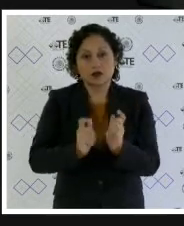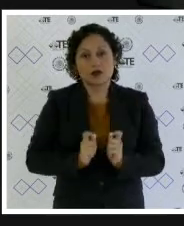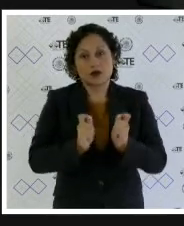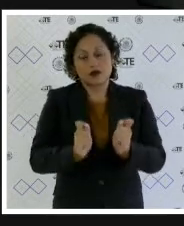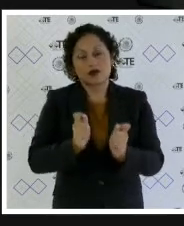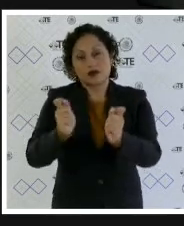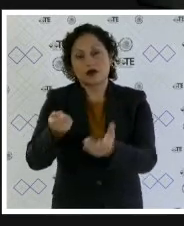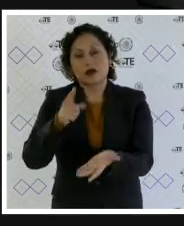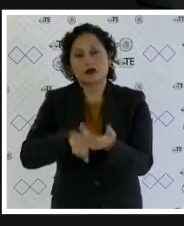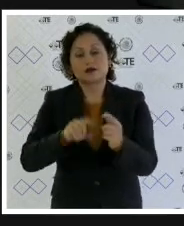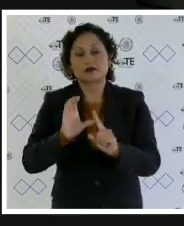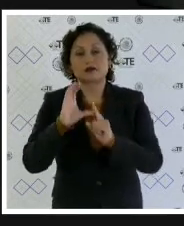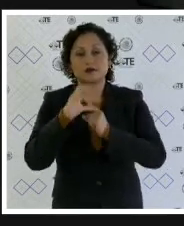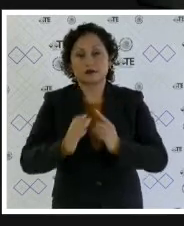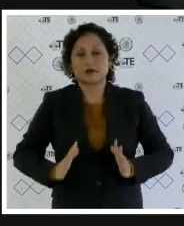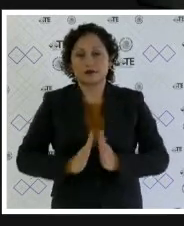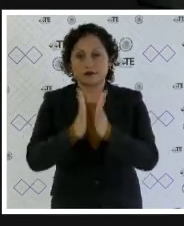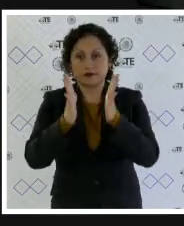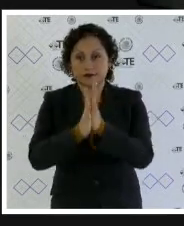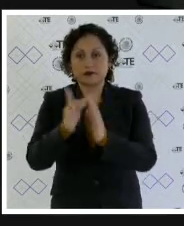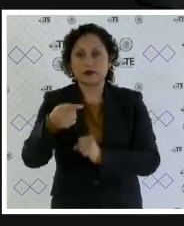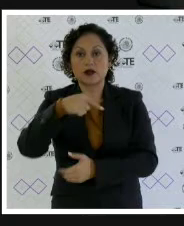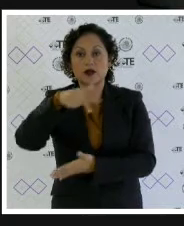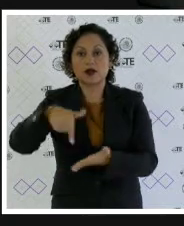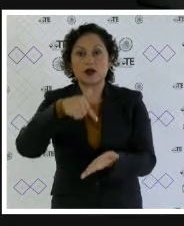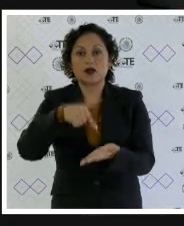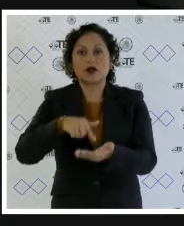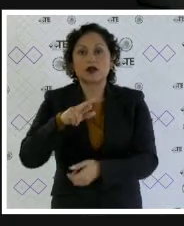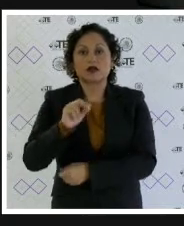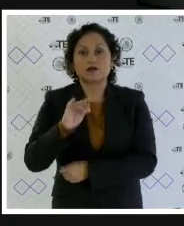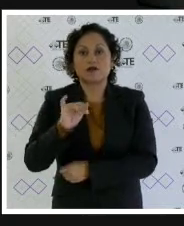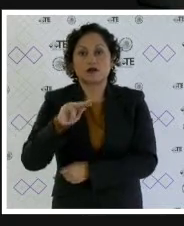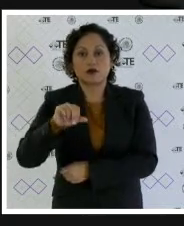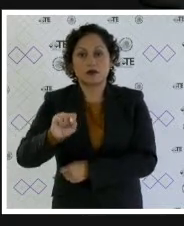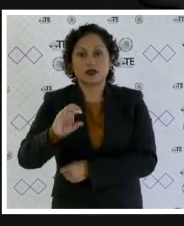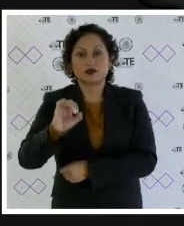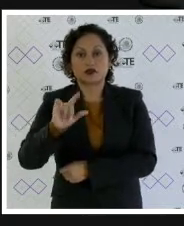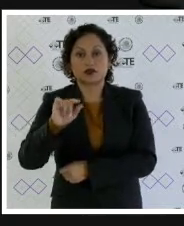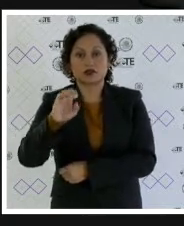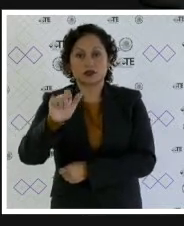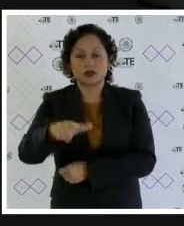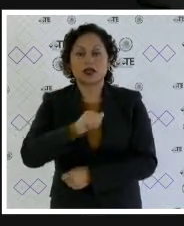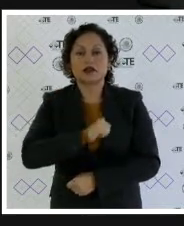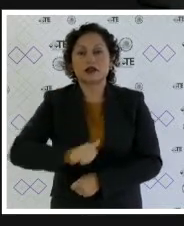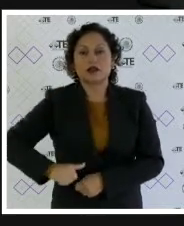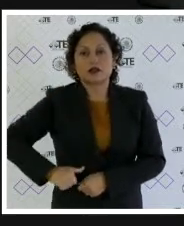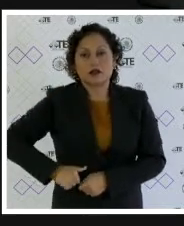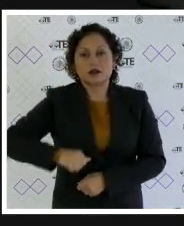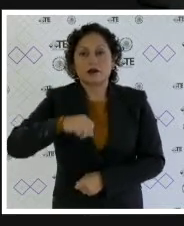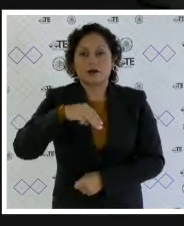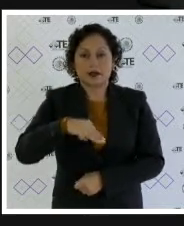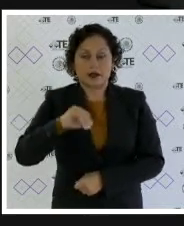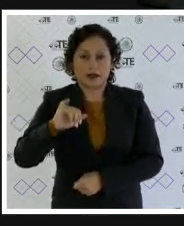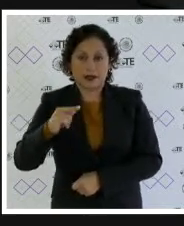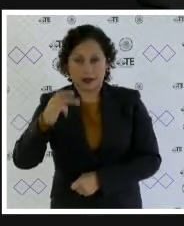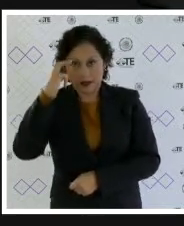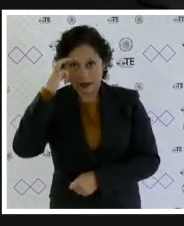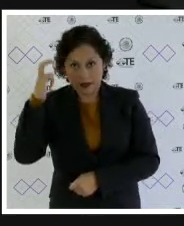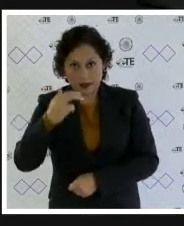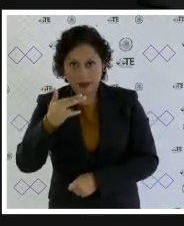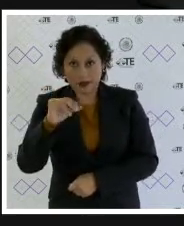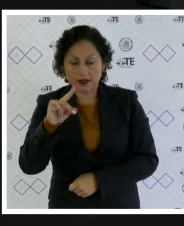comisión de participación comunitaria en la unidad territorial reforma social de la demarcación Miguel Hidalgo en los juicios